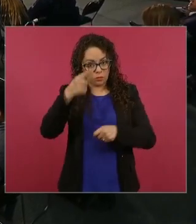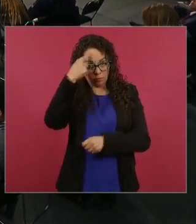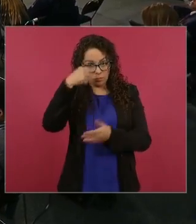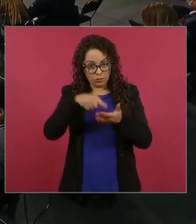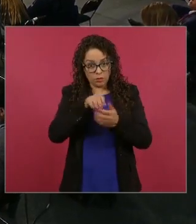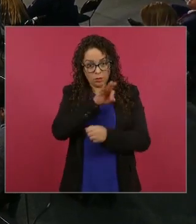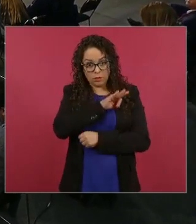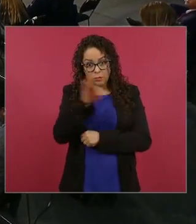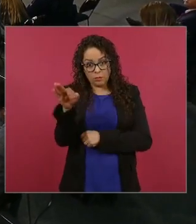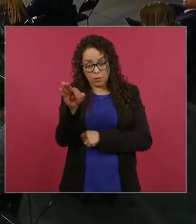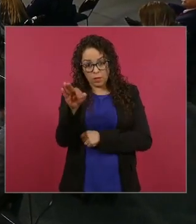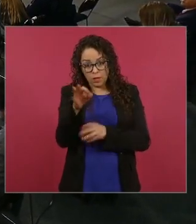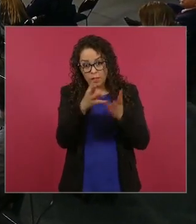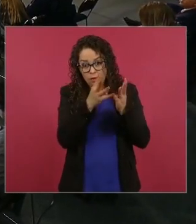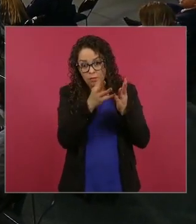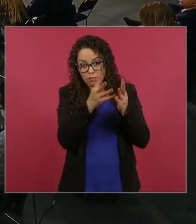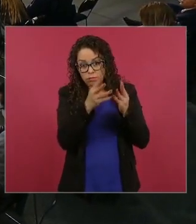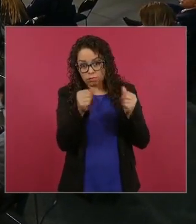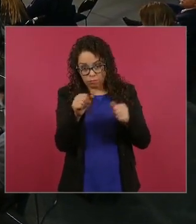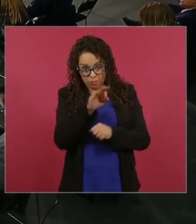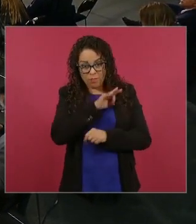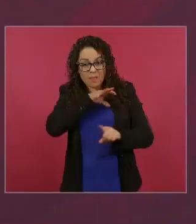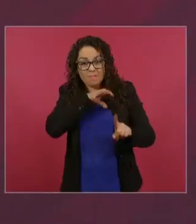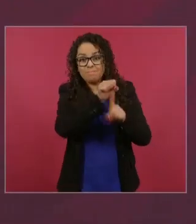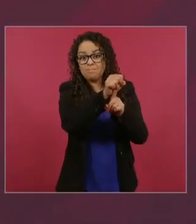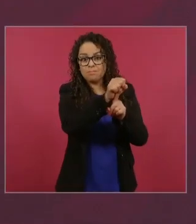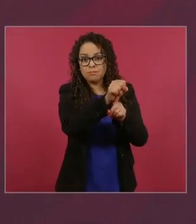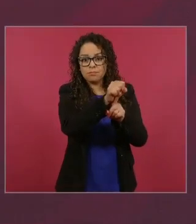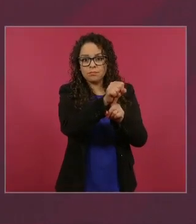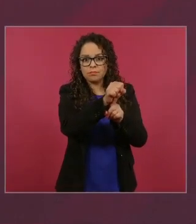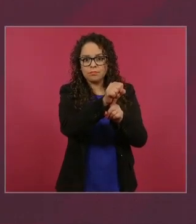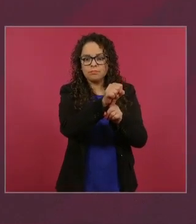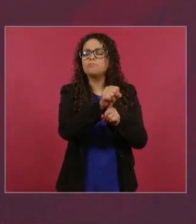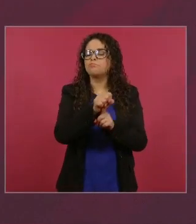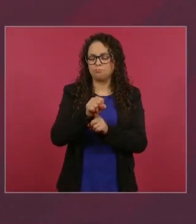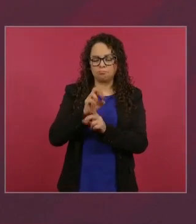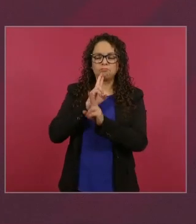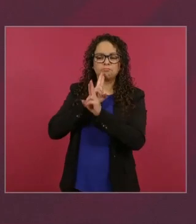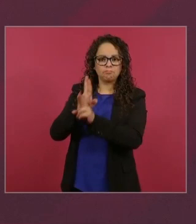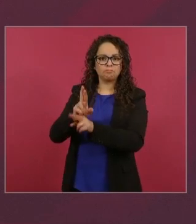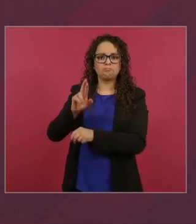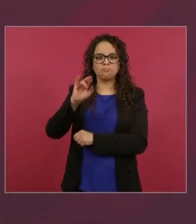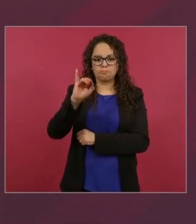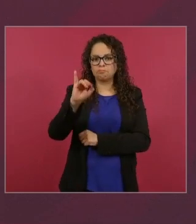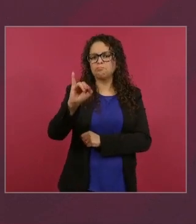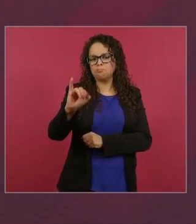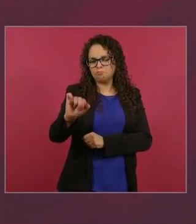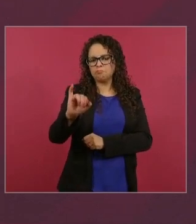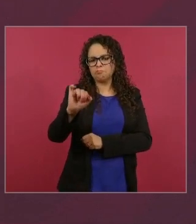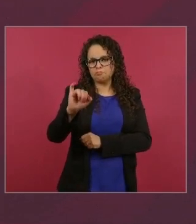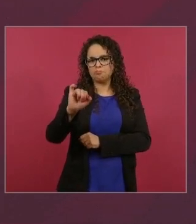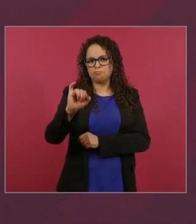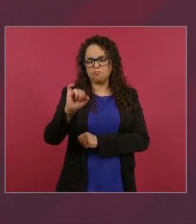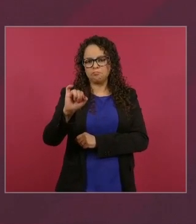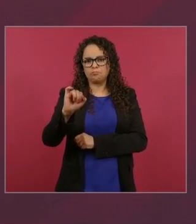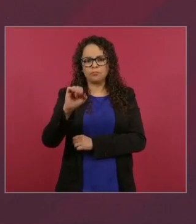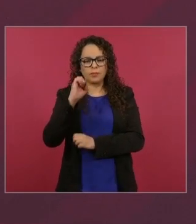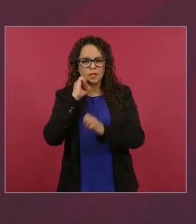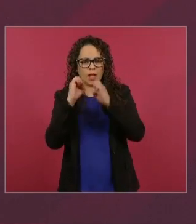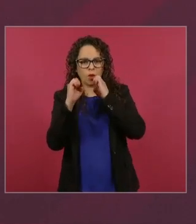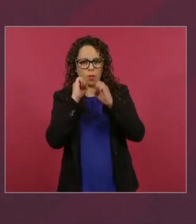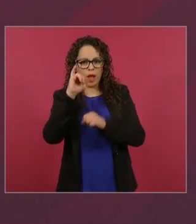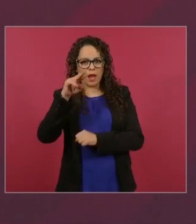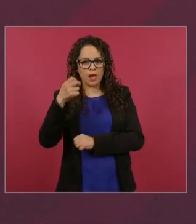encuesta del INEGI se levantó en el